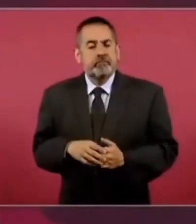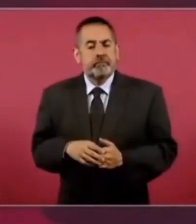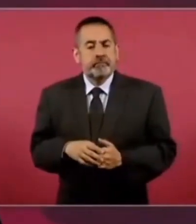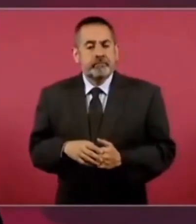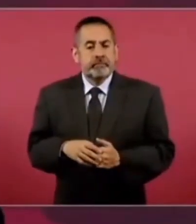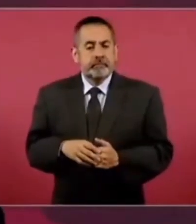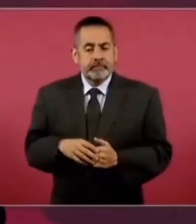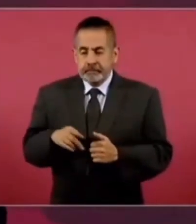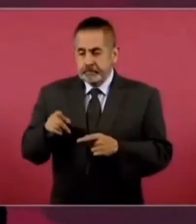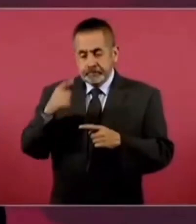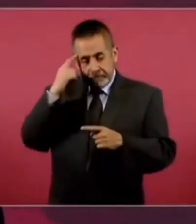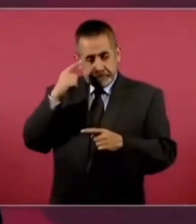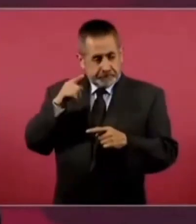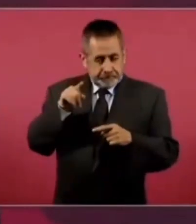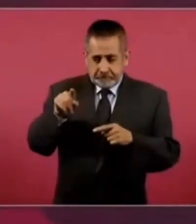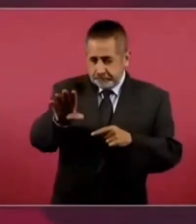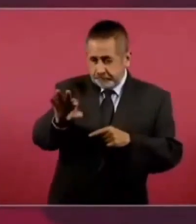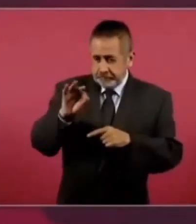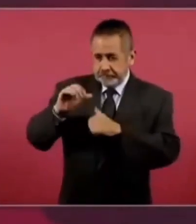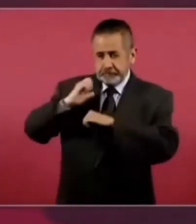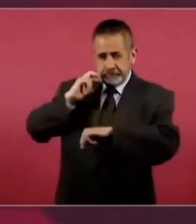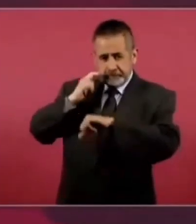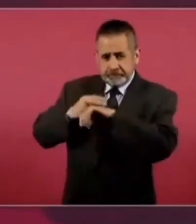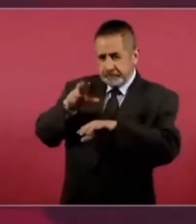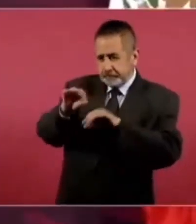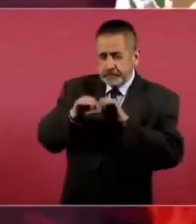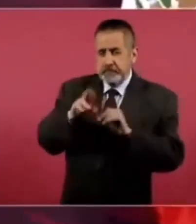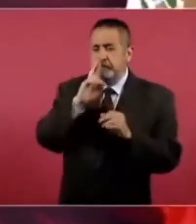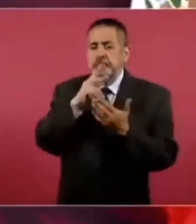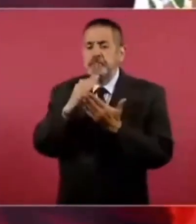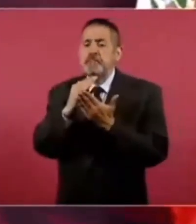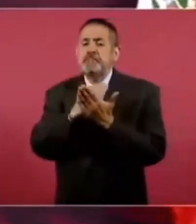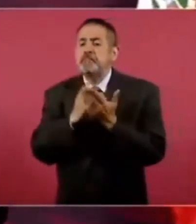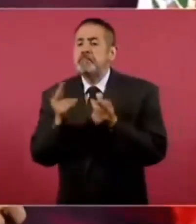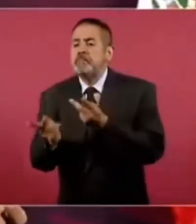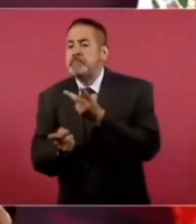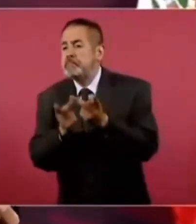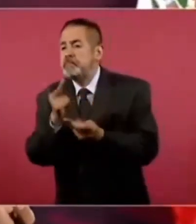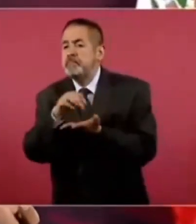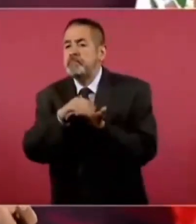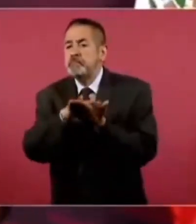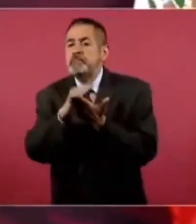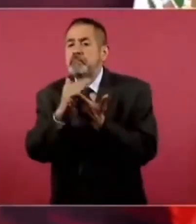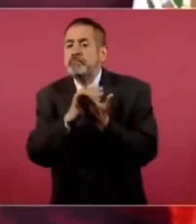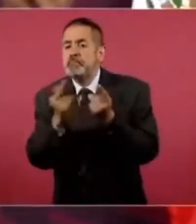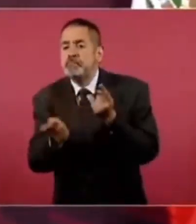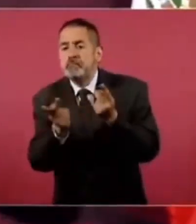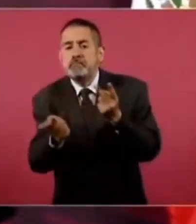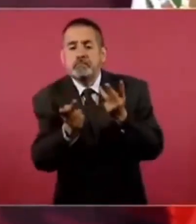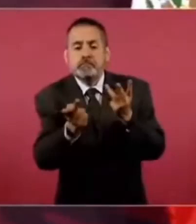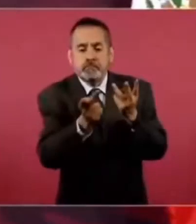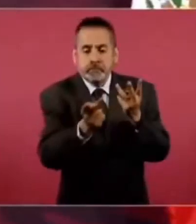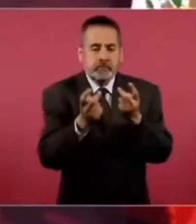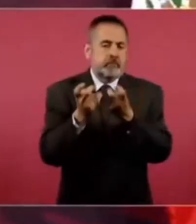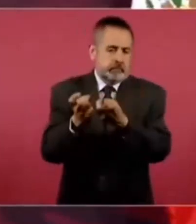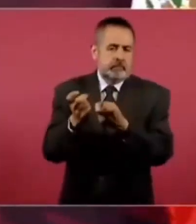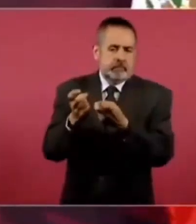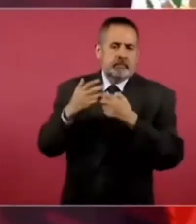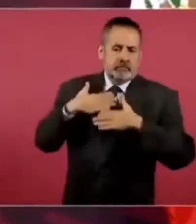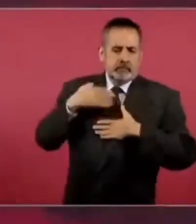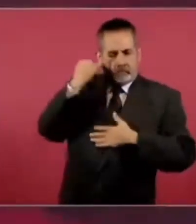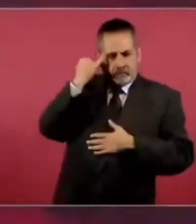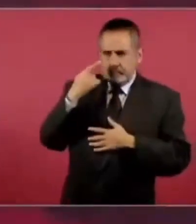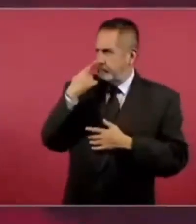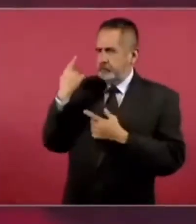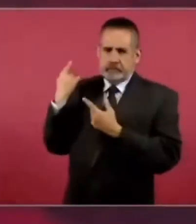aspiran a ocupar cargos, se usen encuestas, ya creo